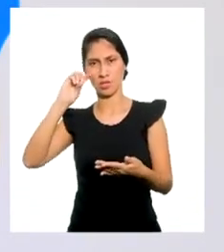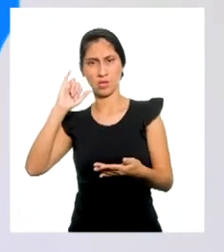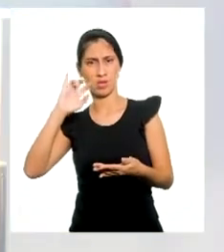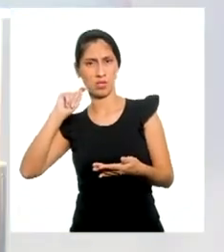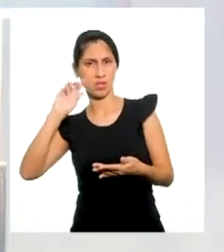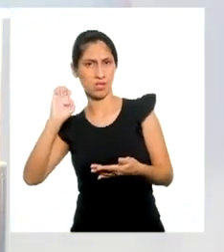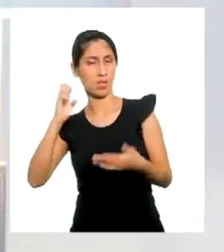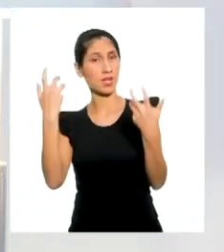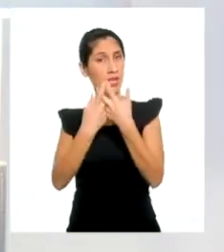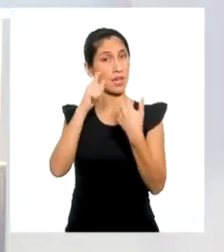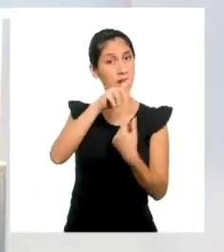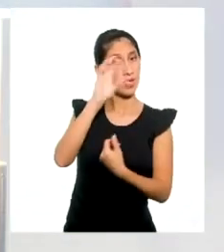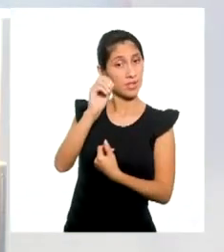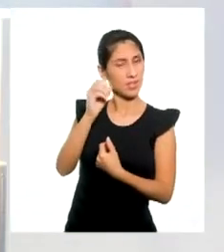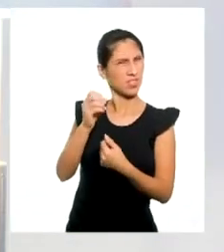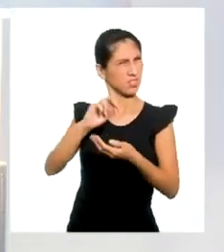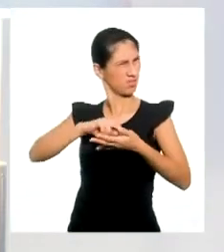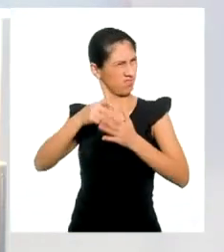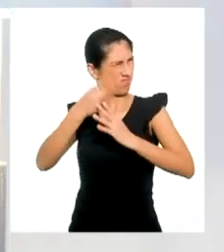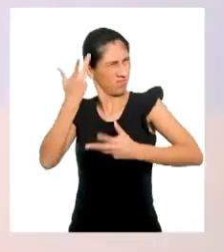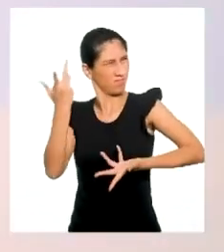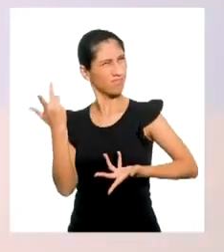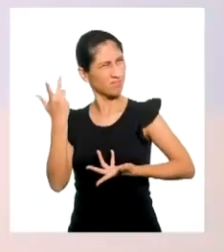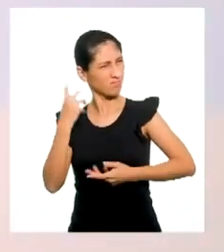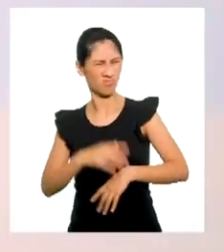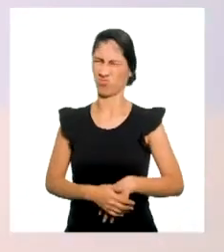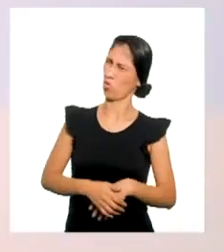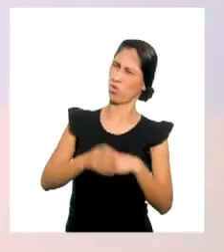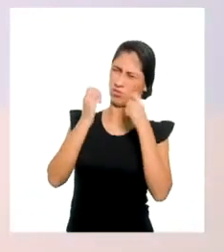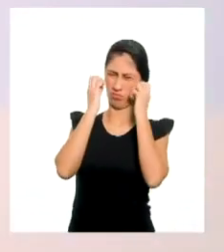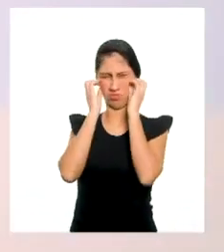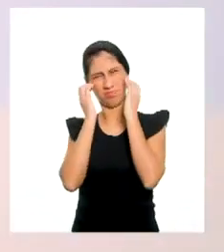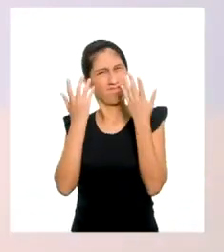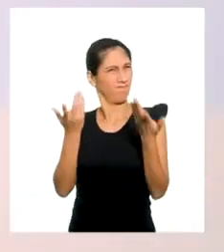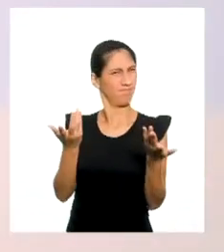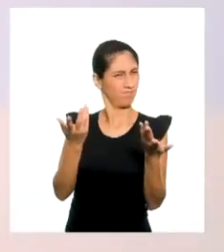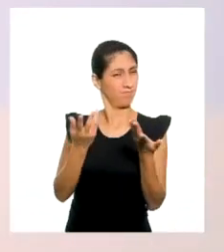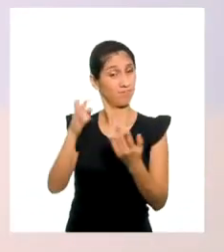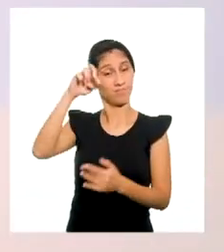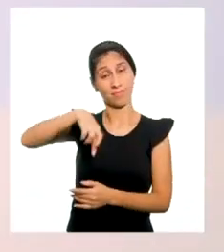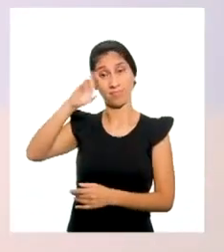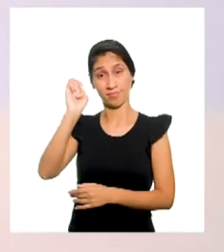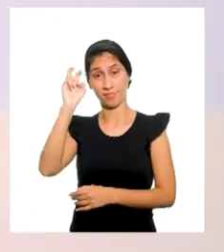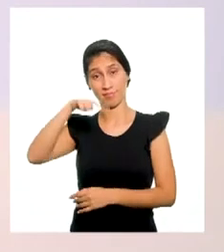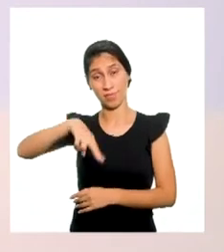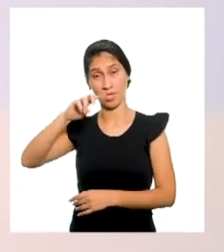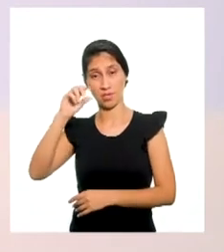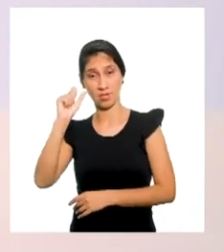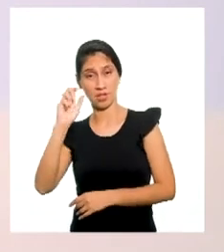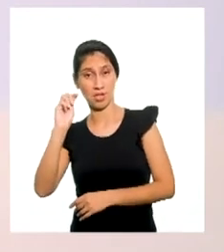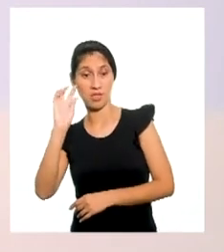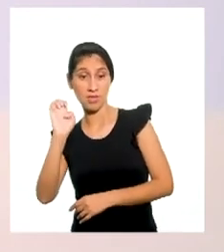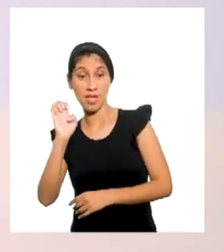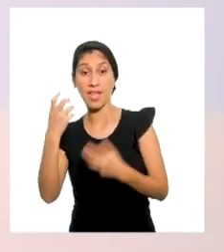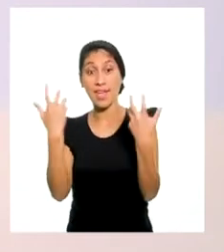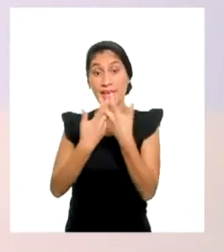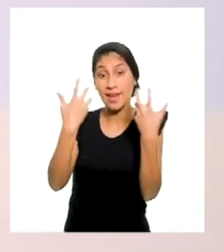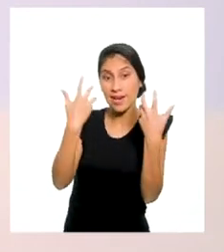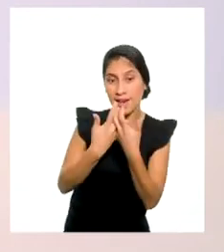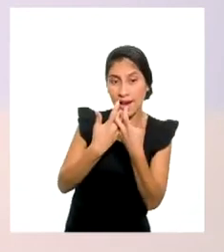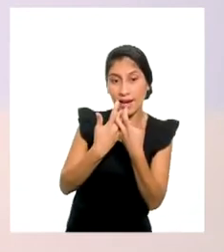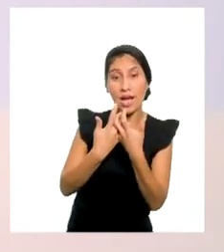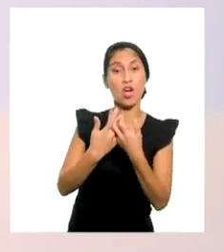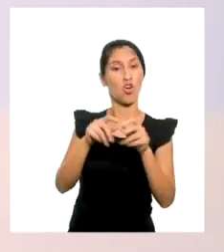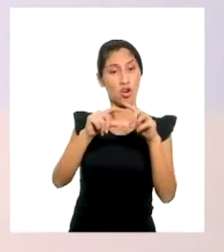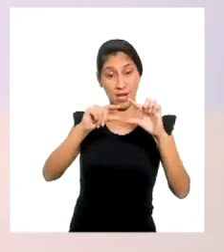¿Qué nos quiere decir esto? ¡Wow! La pendiente es la medida de inclinación de la